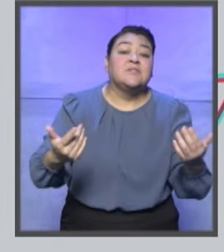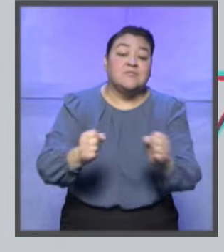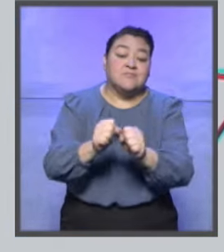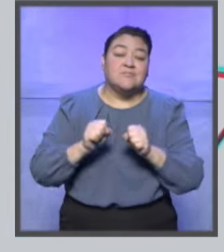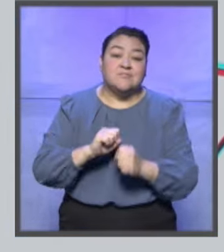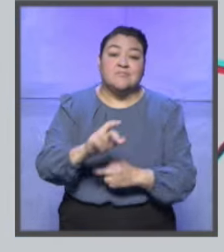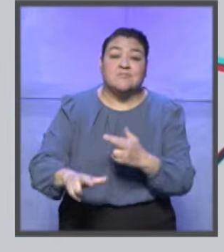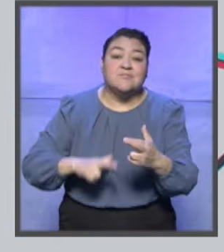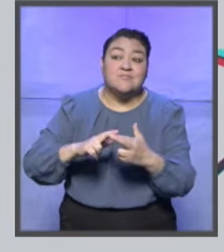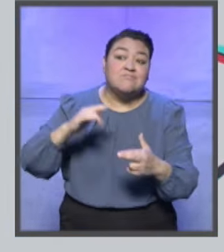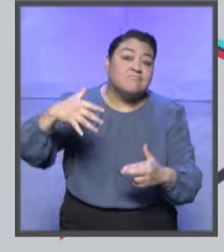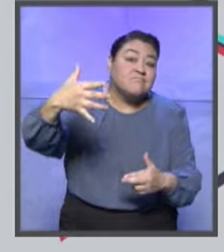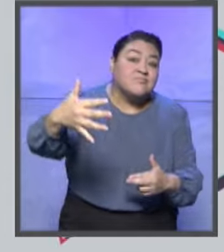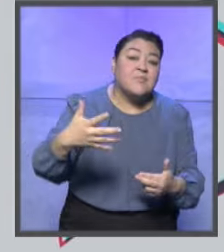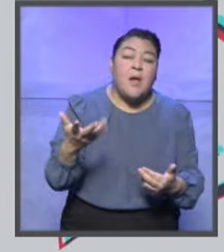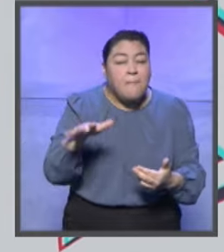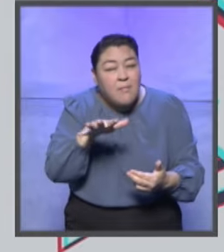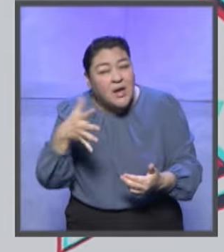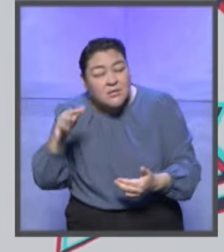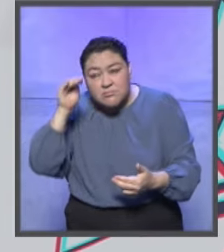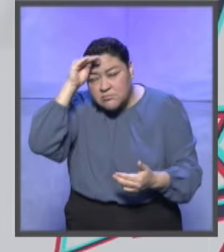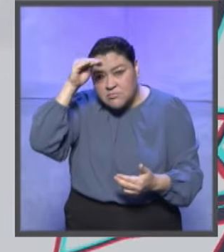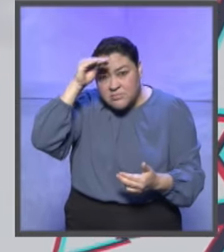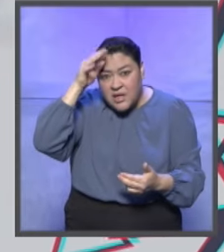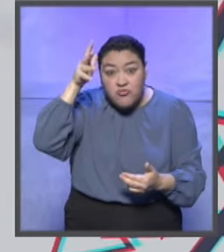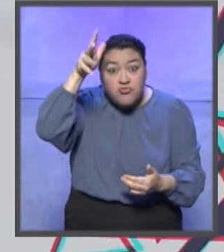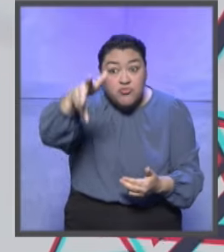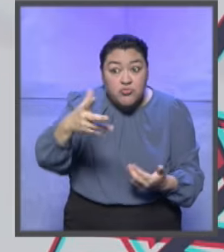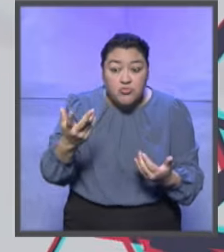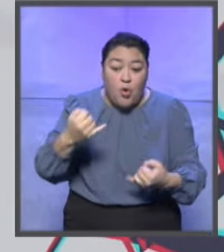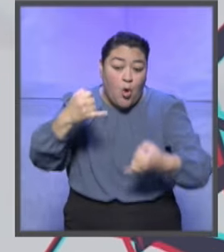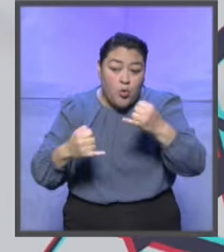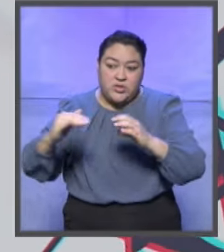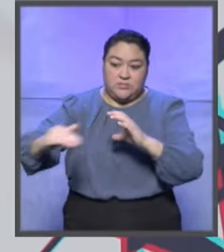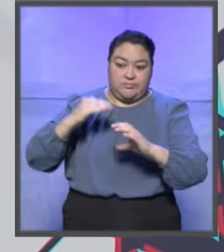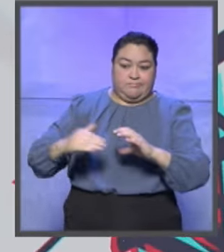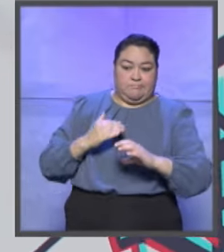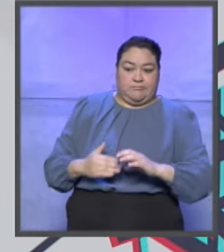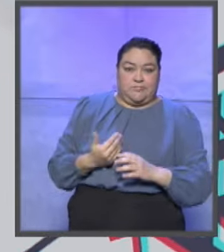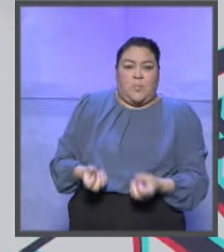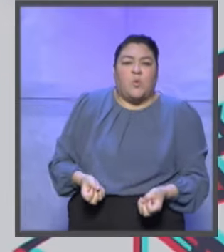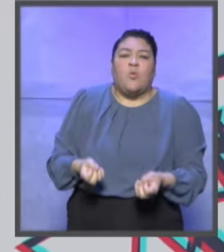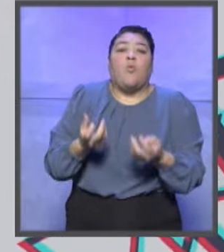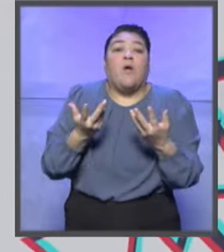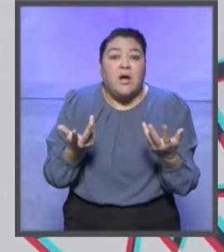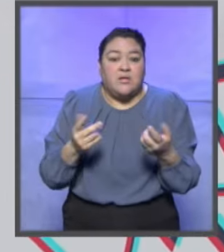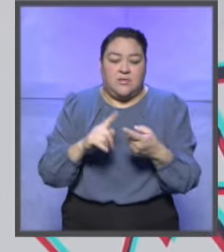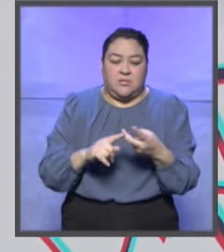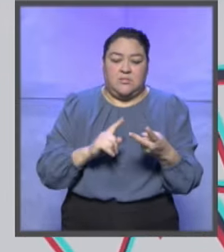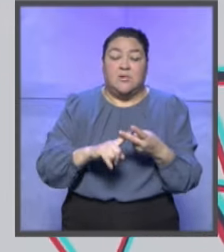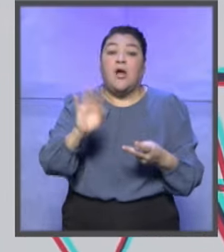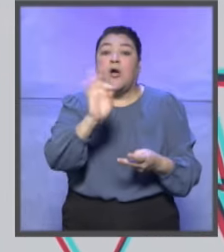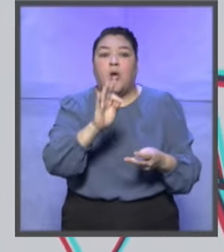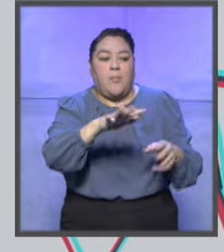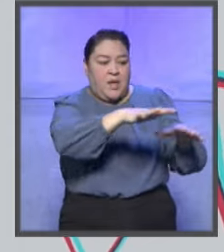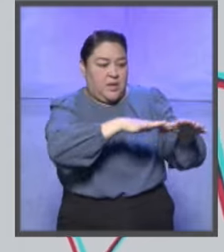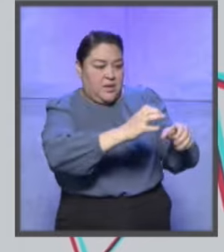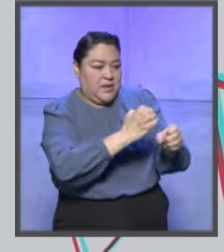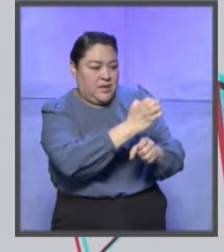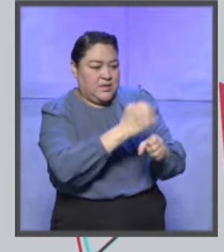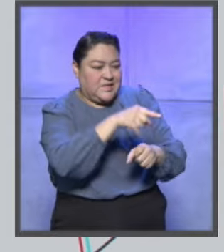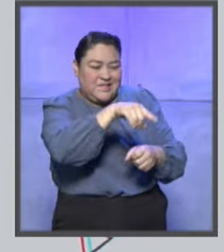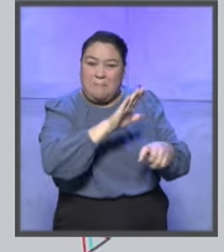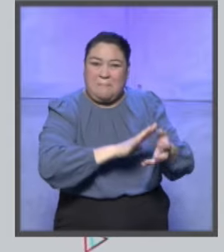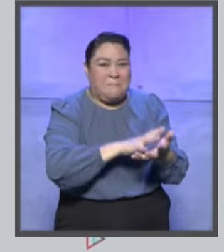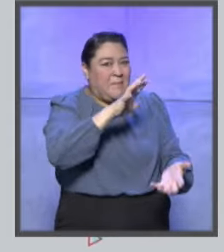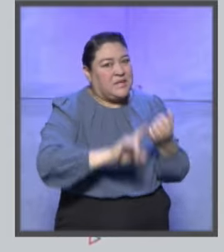la sala regional Guadalajara? ¿Cuántos asuntos esperan resolver? ¿Qué estado podría dar mayor